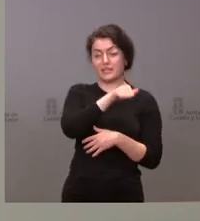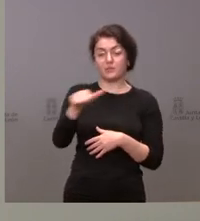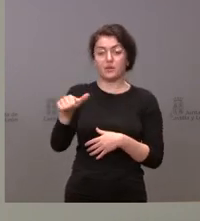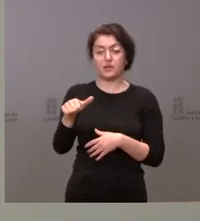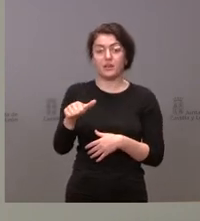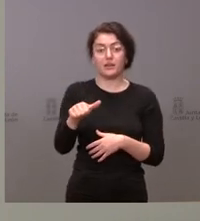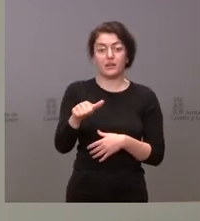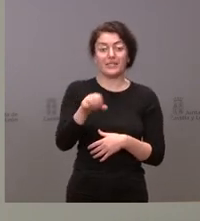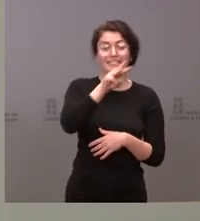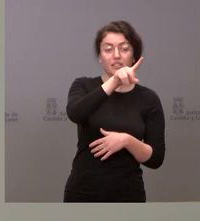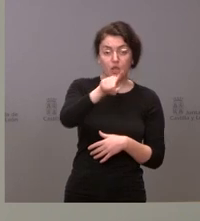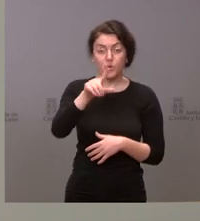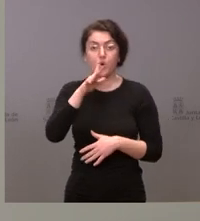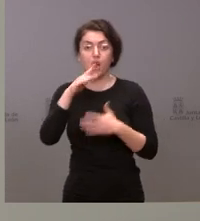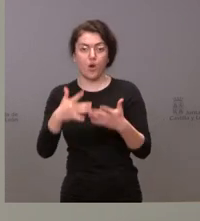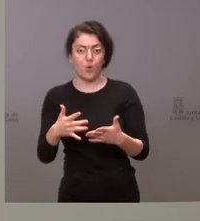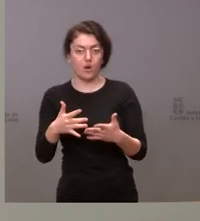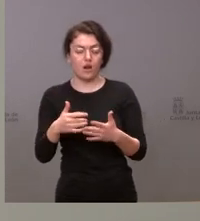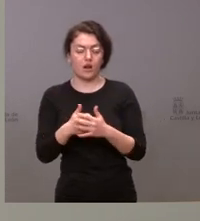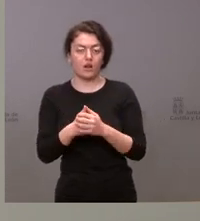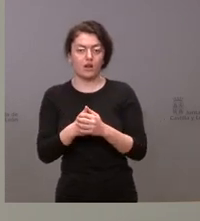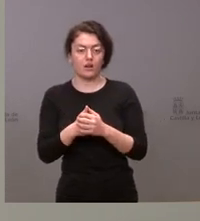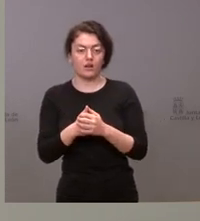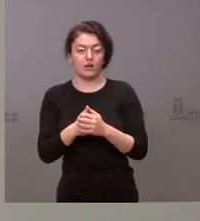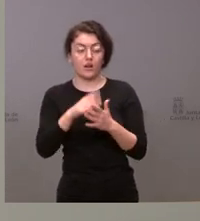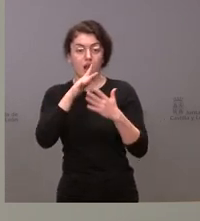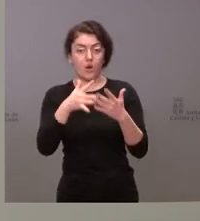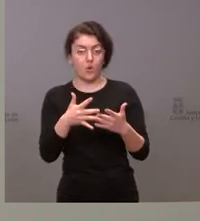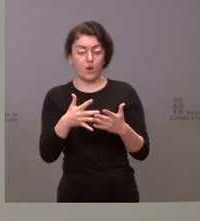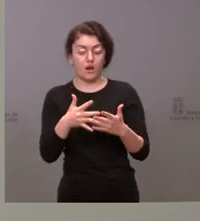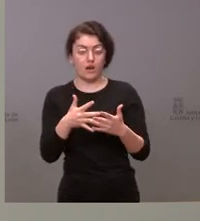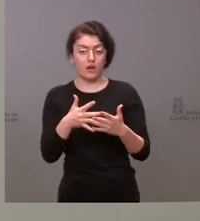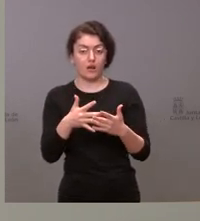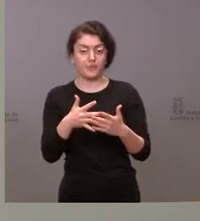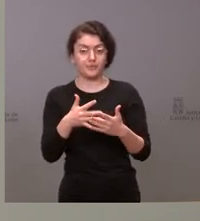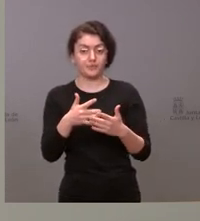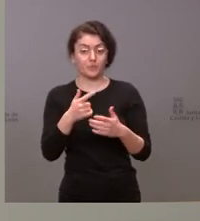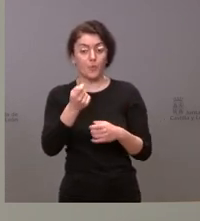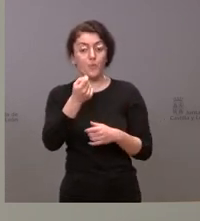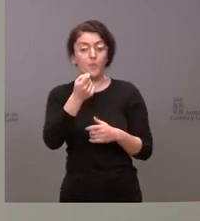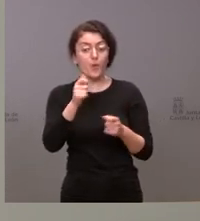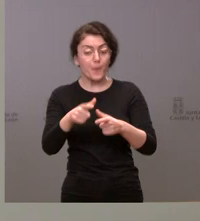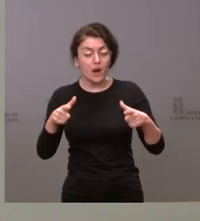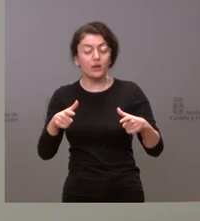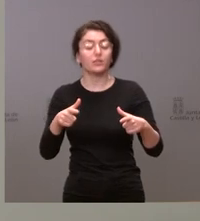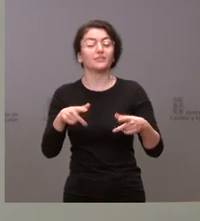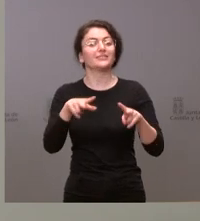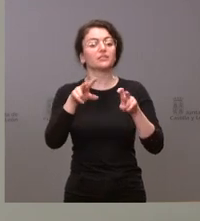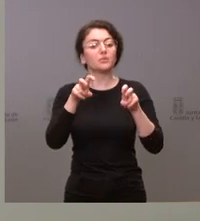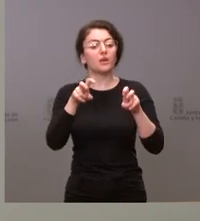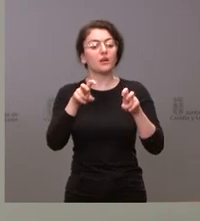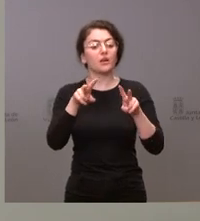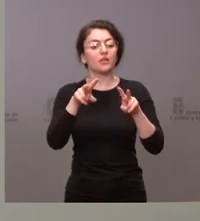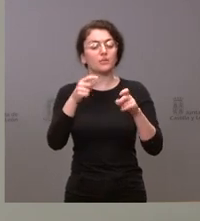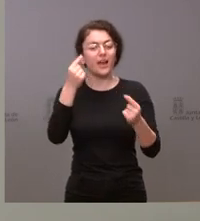31 en la actualidad. Y donde sí que hay un ligero repunte es en el caso del